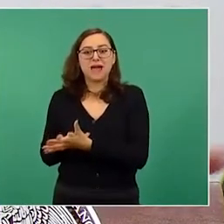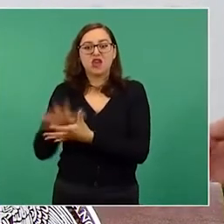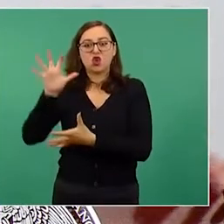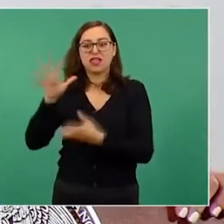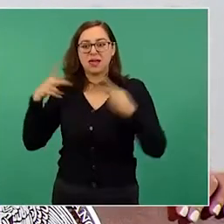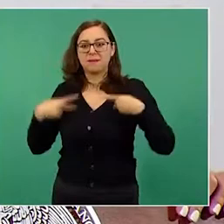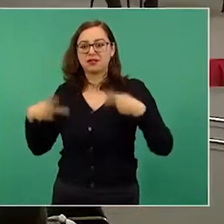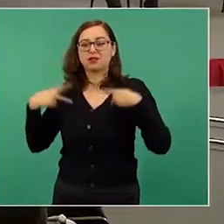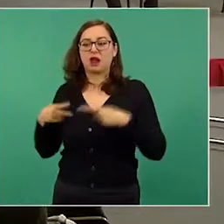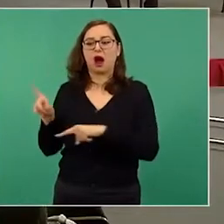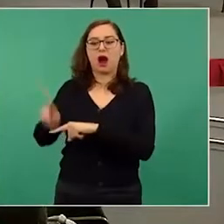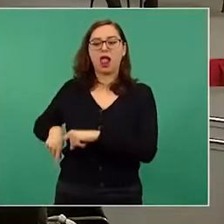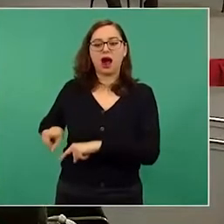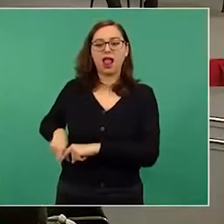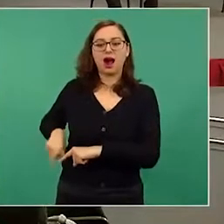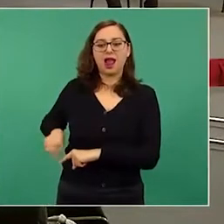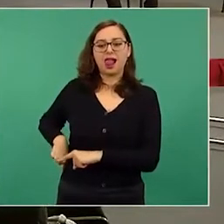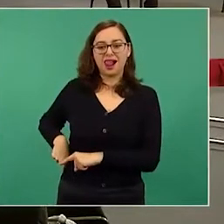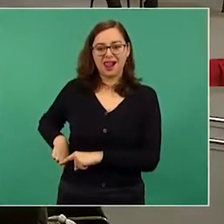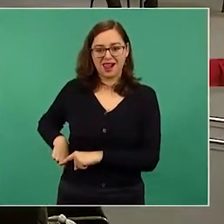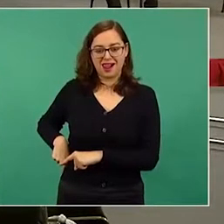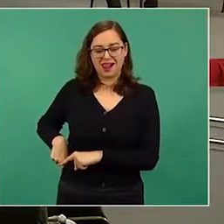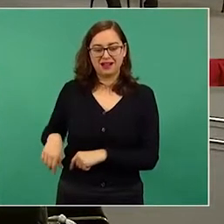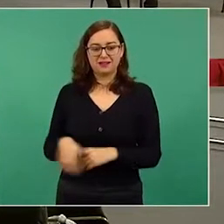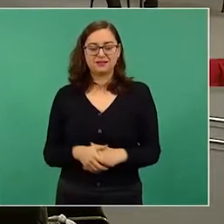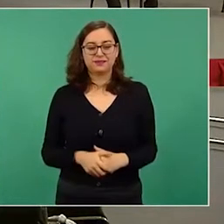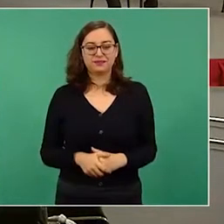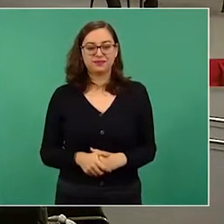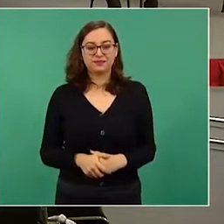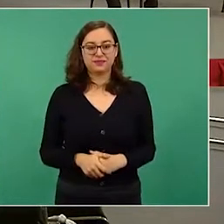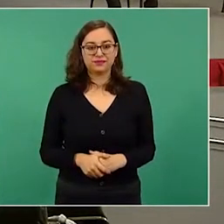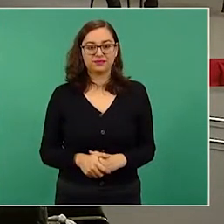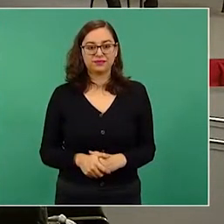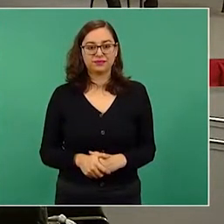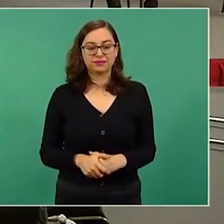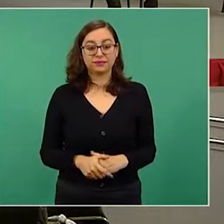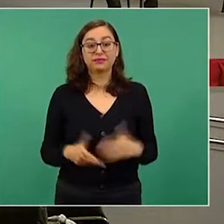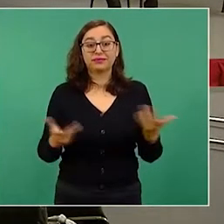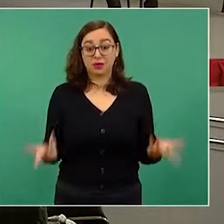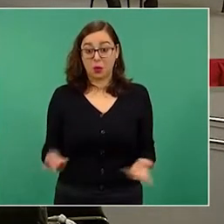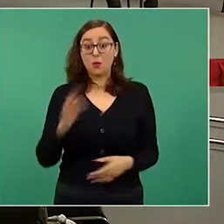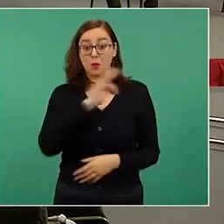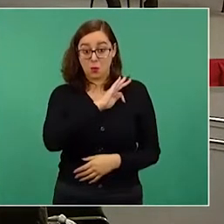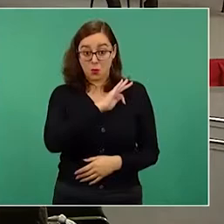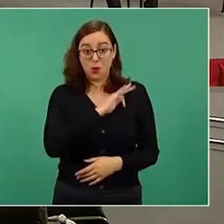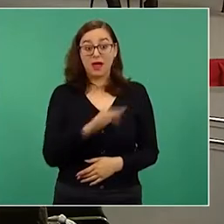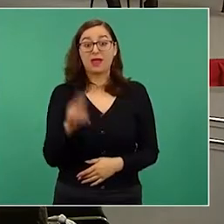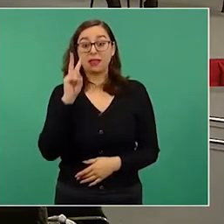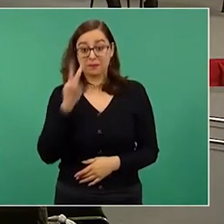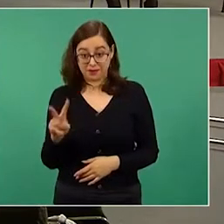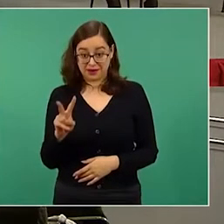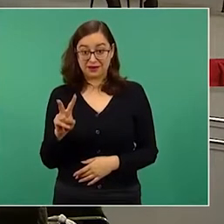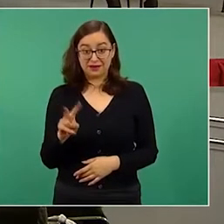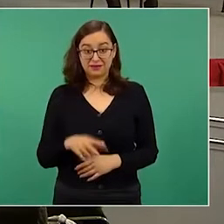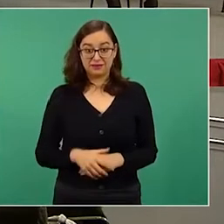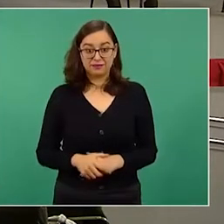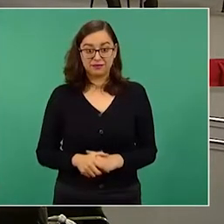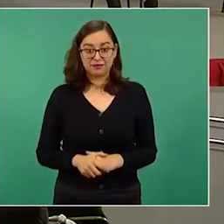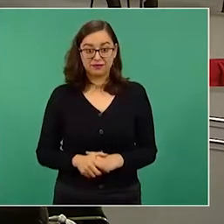Bolivia. ¿Podemos regresar a la anterior, por favor? Aquí está. Si ustedes se fijan en la anterior. ¿Puedo pasar para ahí?